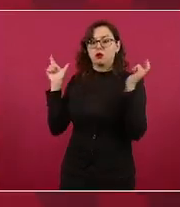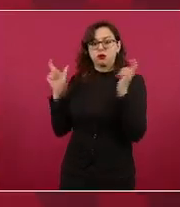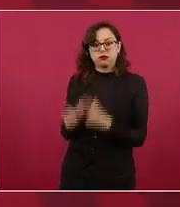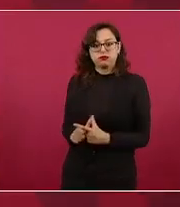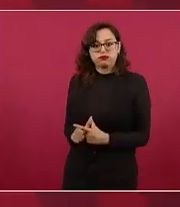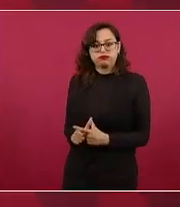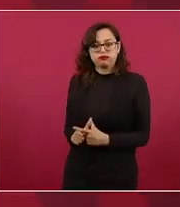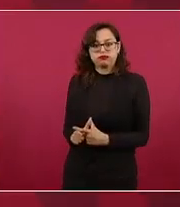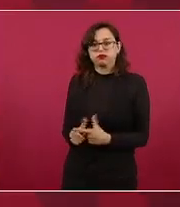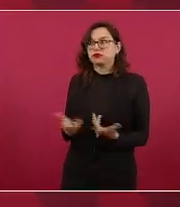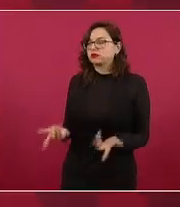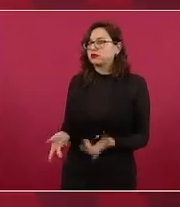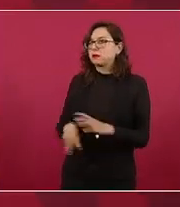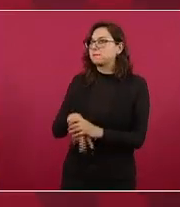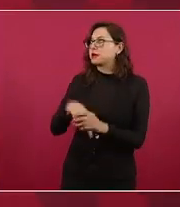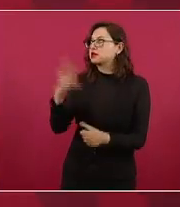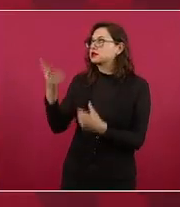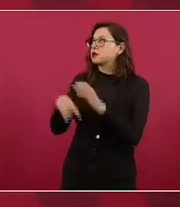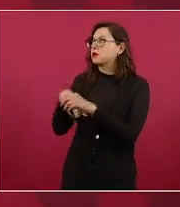la infraestructura